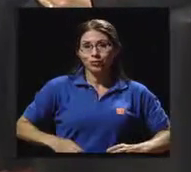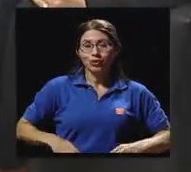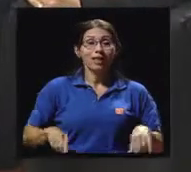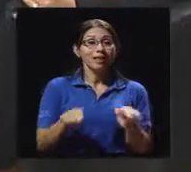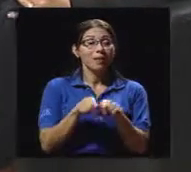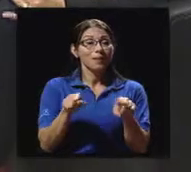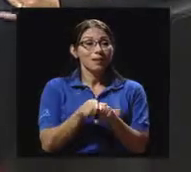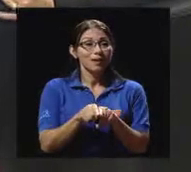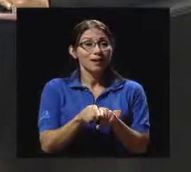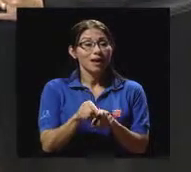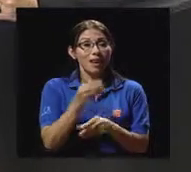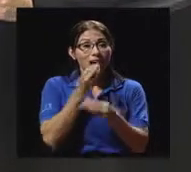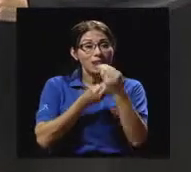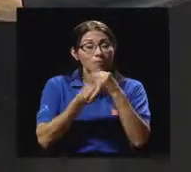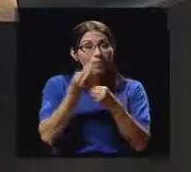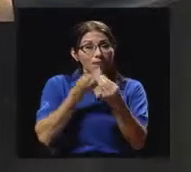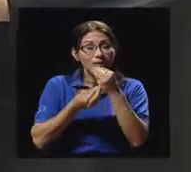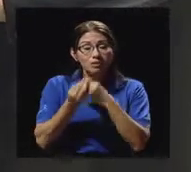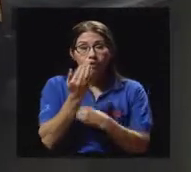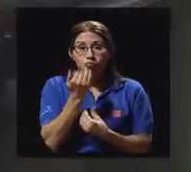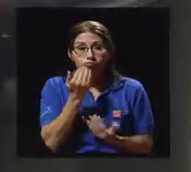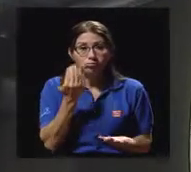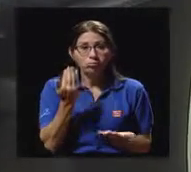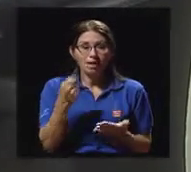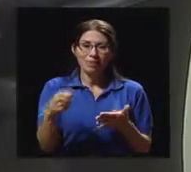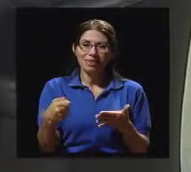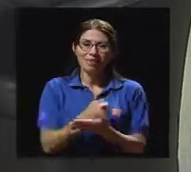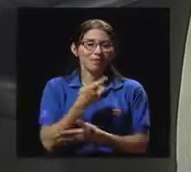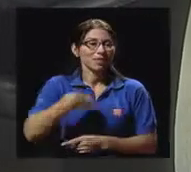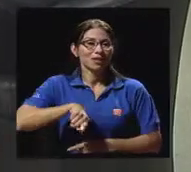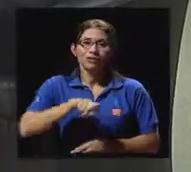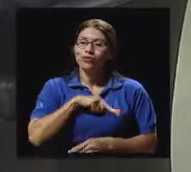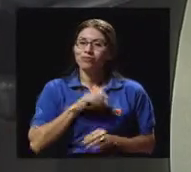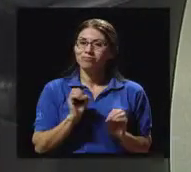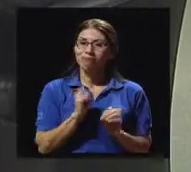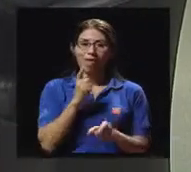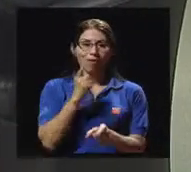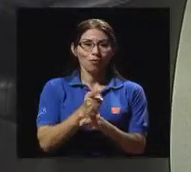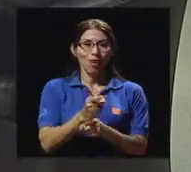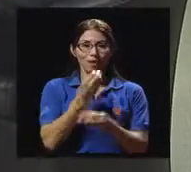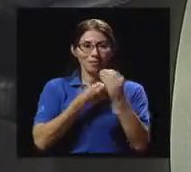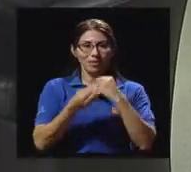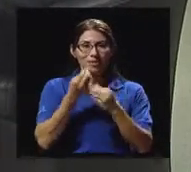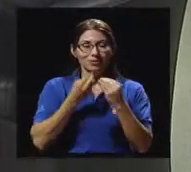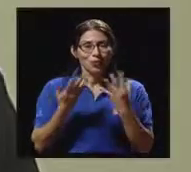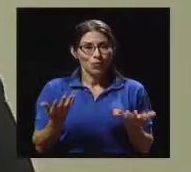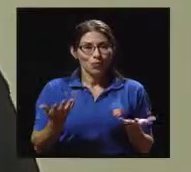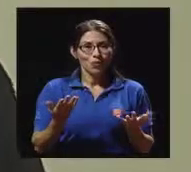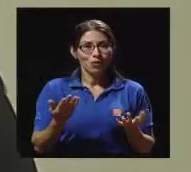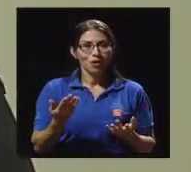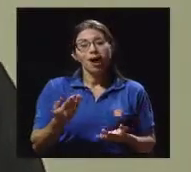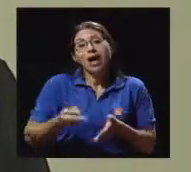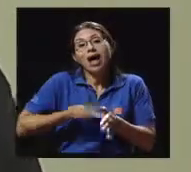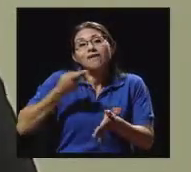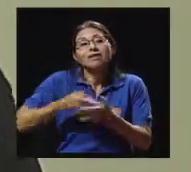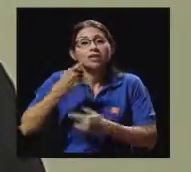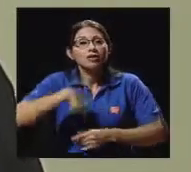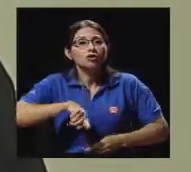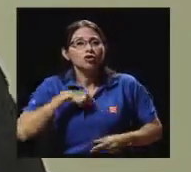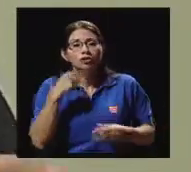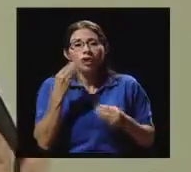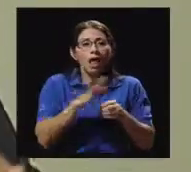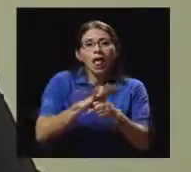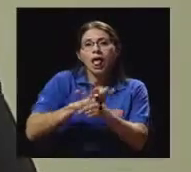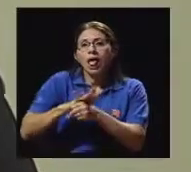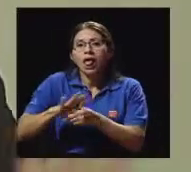no tenemos una adecuada alimentación. Digo, no tenemos porque a veces incurrimos en que por el mucho corre-corre del